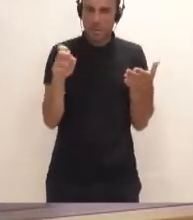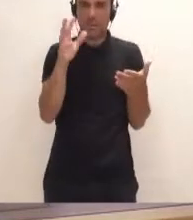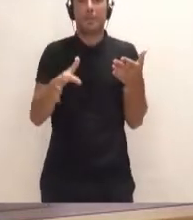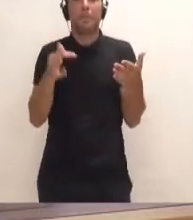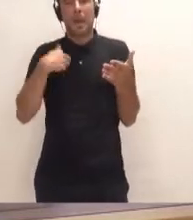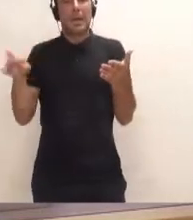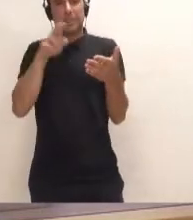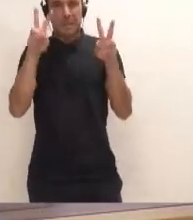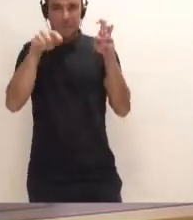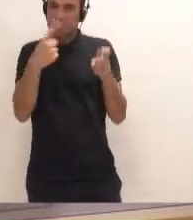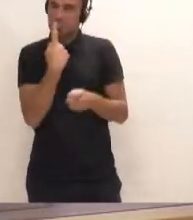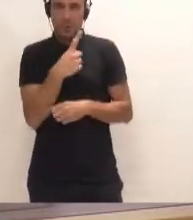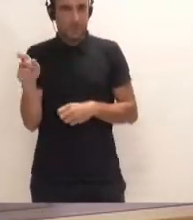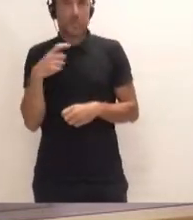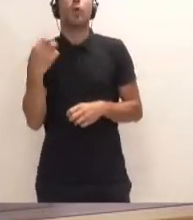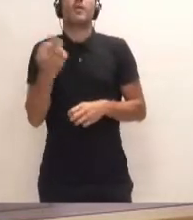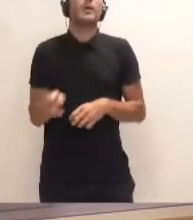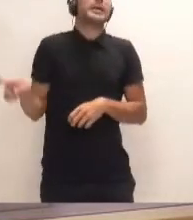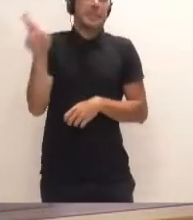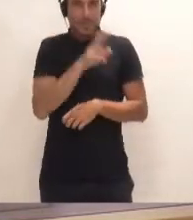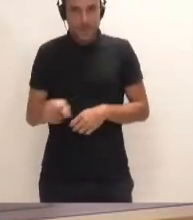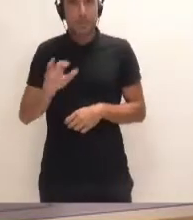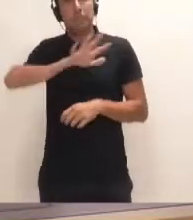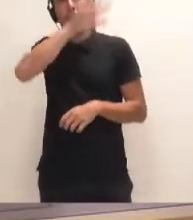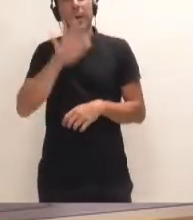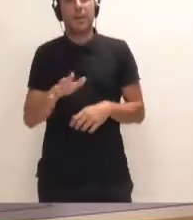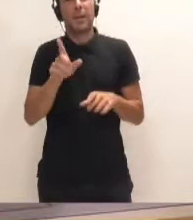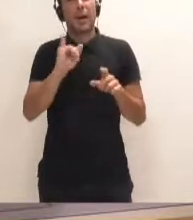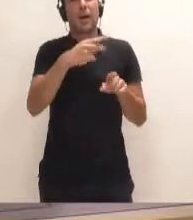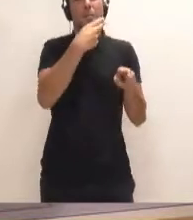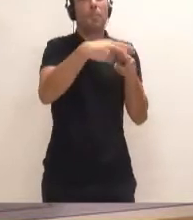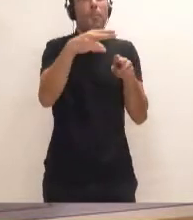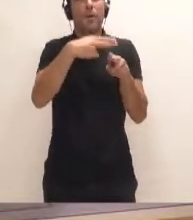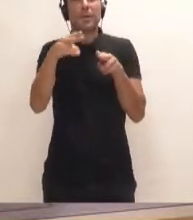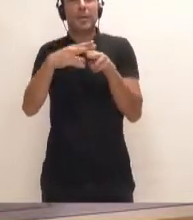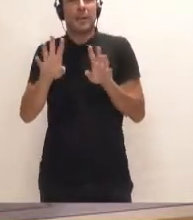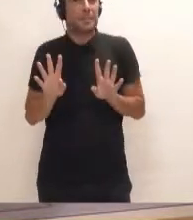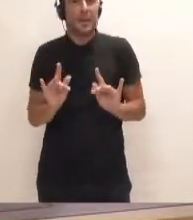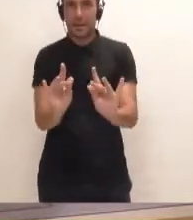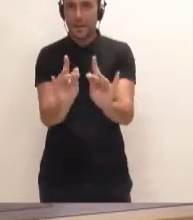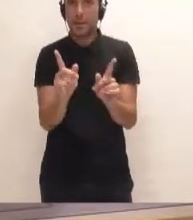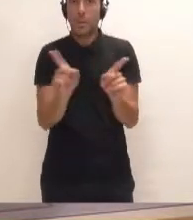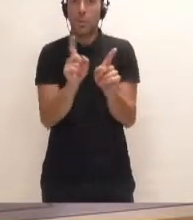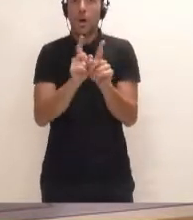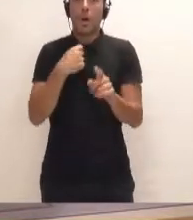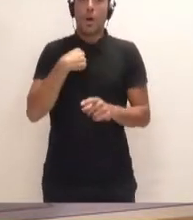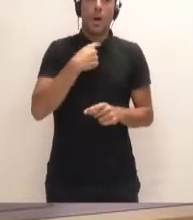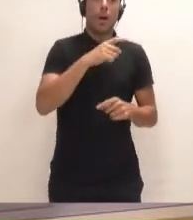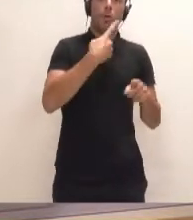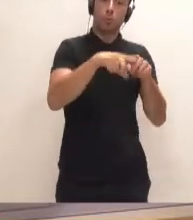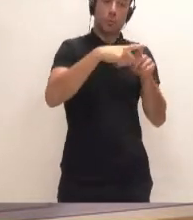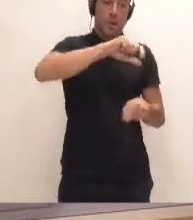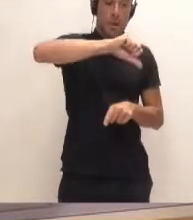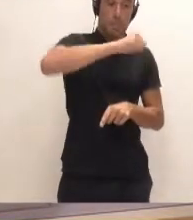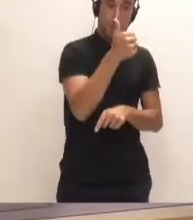pero sí tengo que insistir en que parece que nos encontramos con políticas de papel mojado, que aprobamos por un lado una cosa,